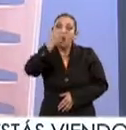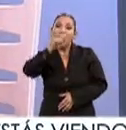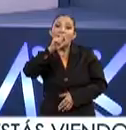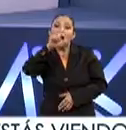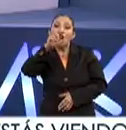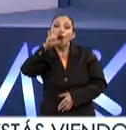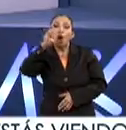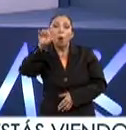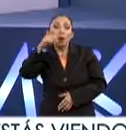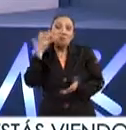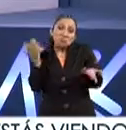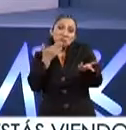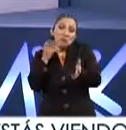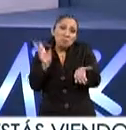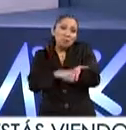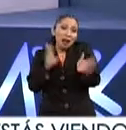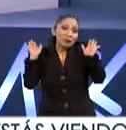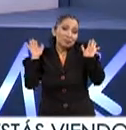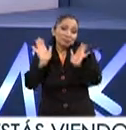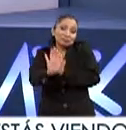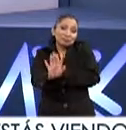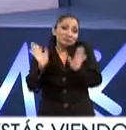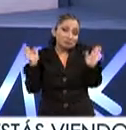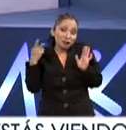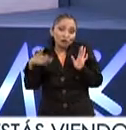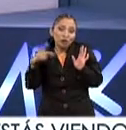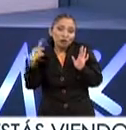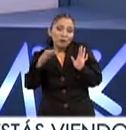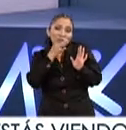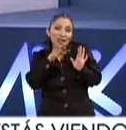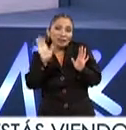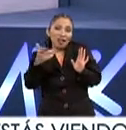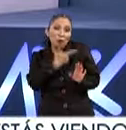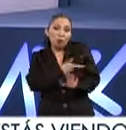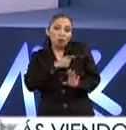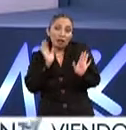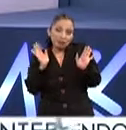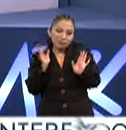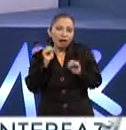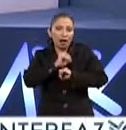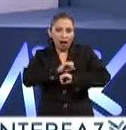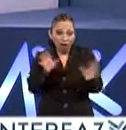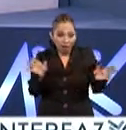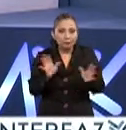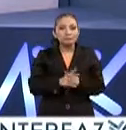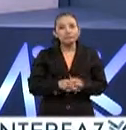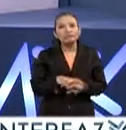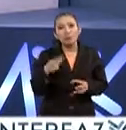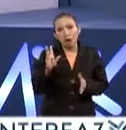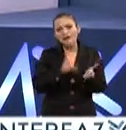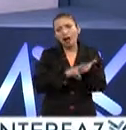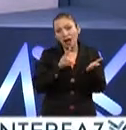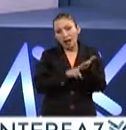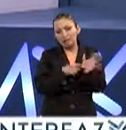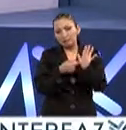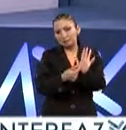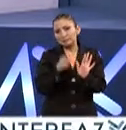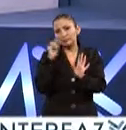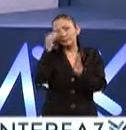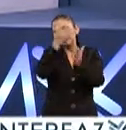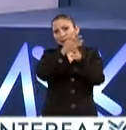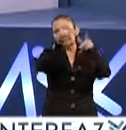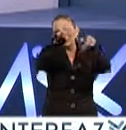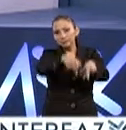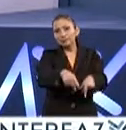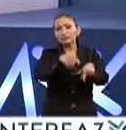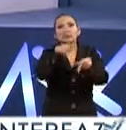festejarlo ¿por qué no? pues cada quien festejará lo que le corresponde y sí definitivamente pero vale la pena también mucho ir a los